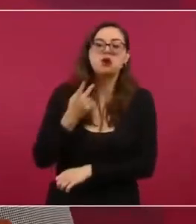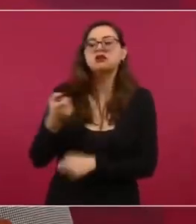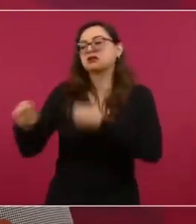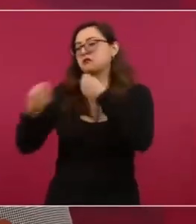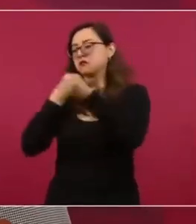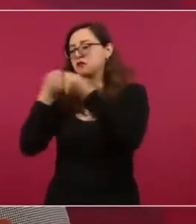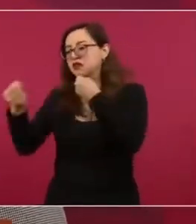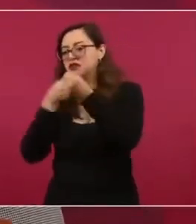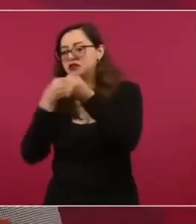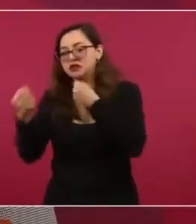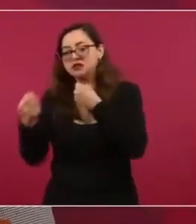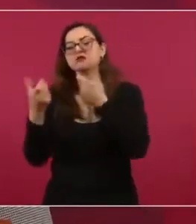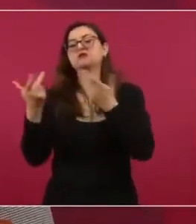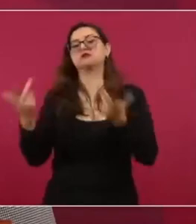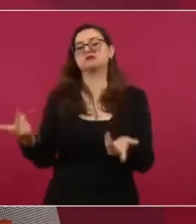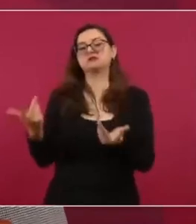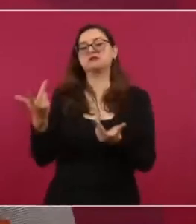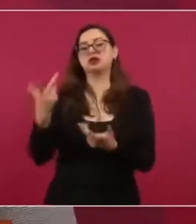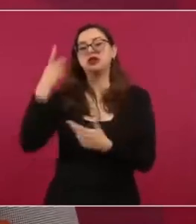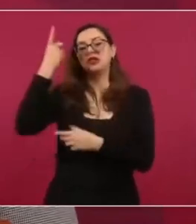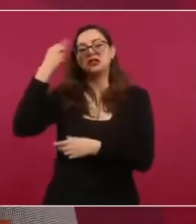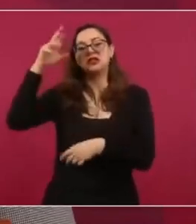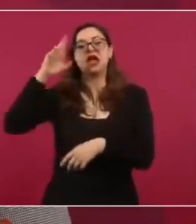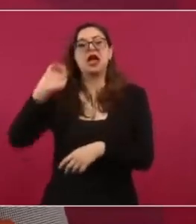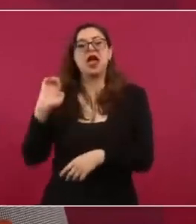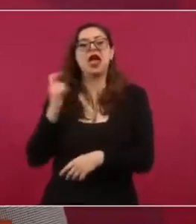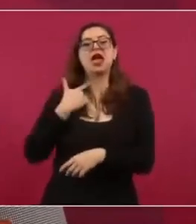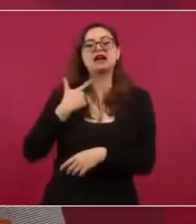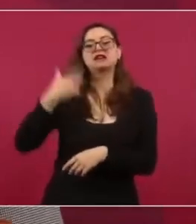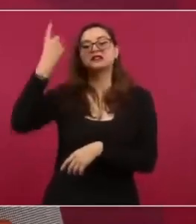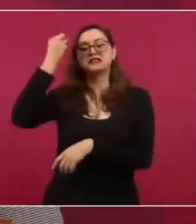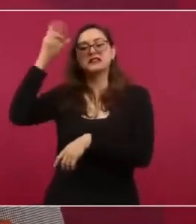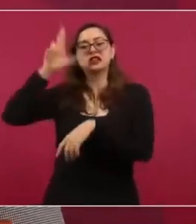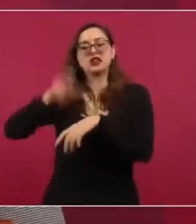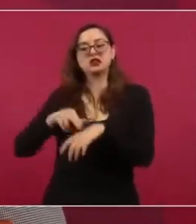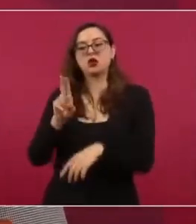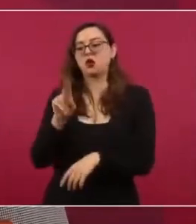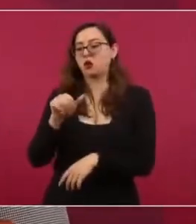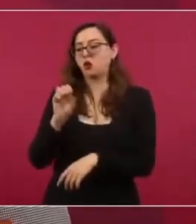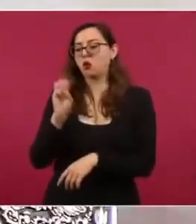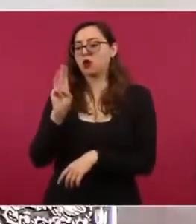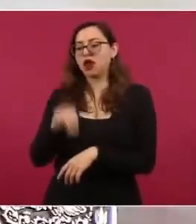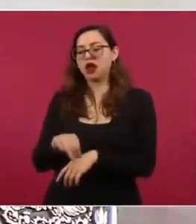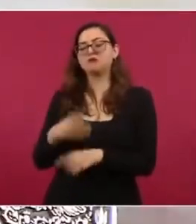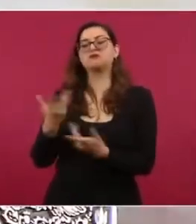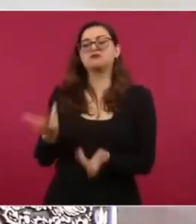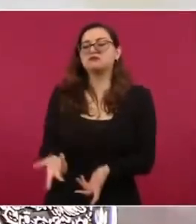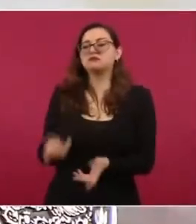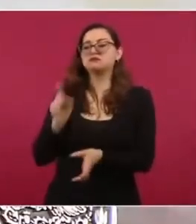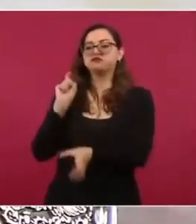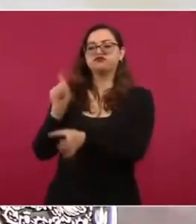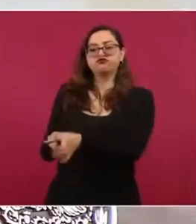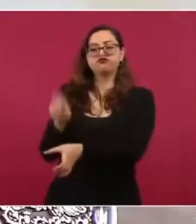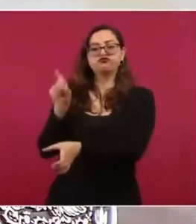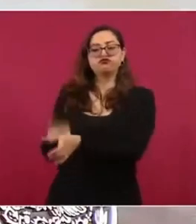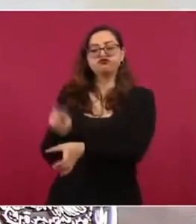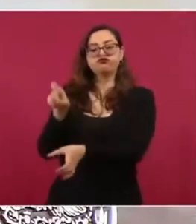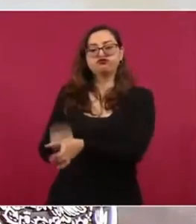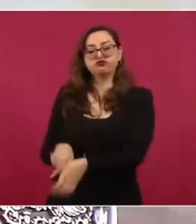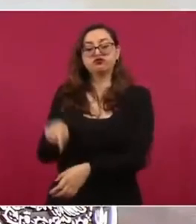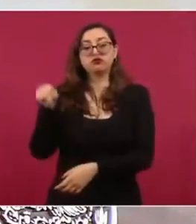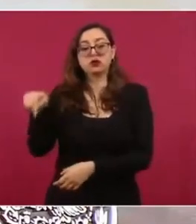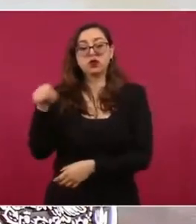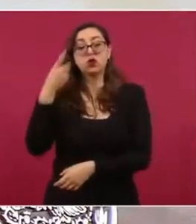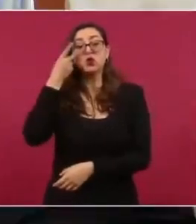la universidad y funcionarios activos que necesitan tener en esa asociación. Y pues uno de los que es dueño,